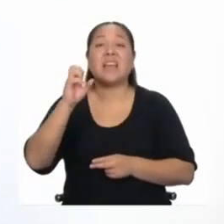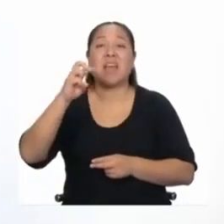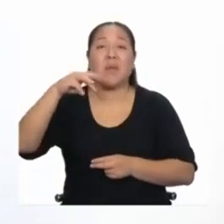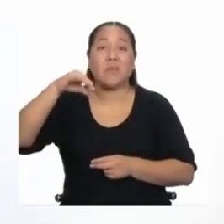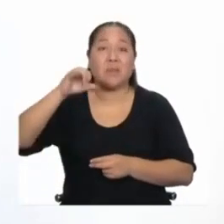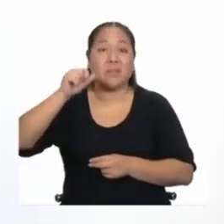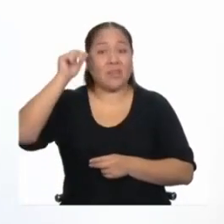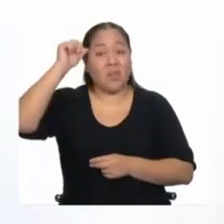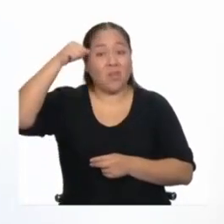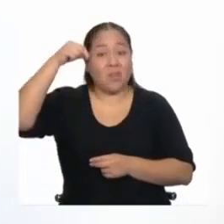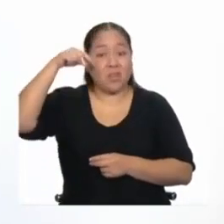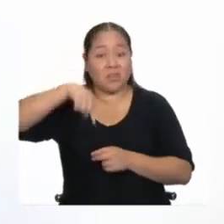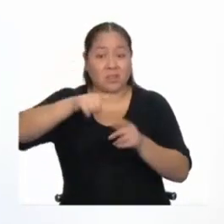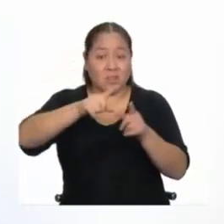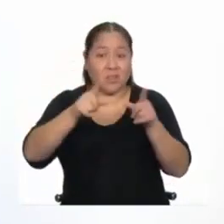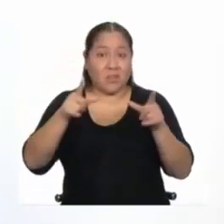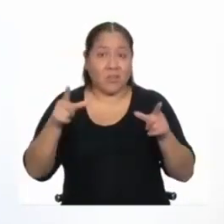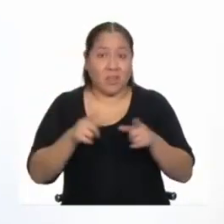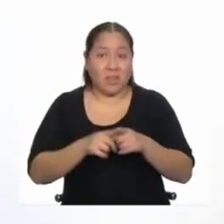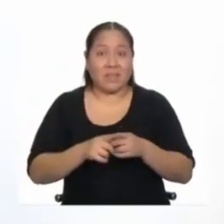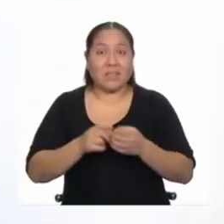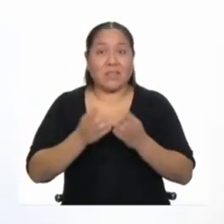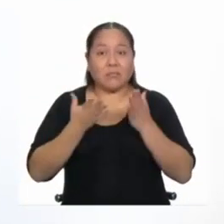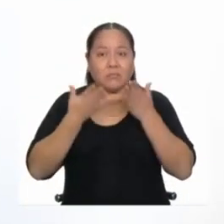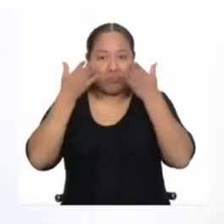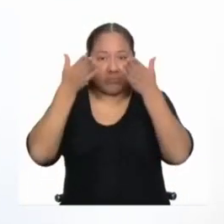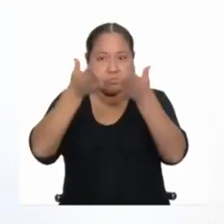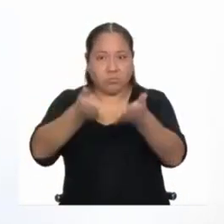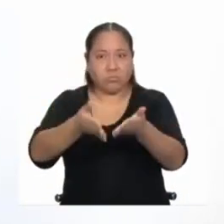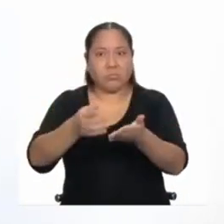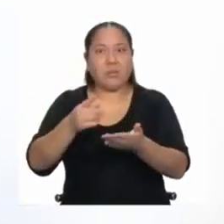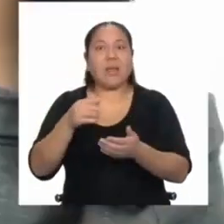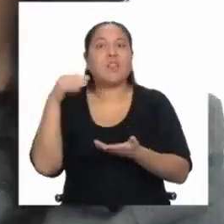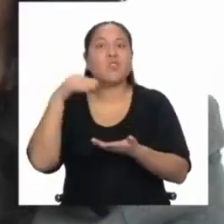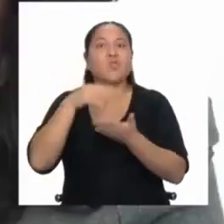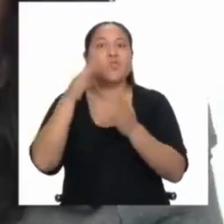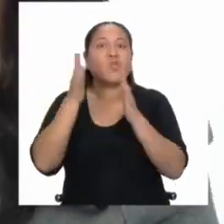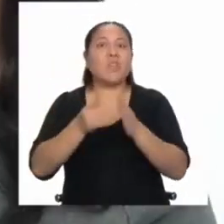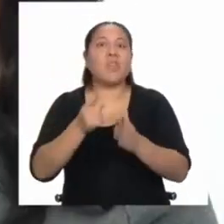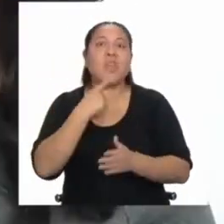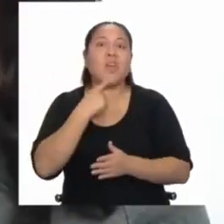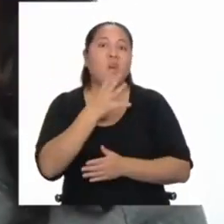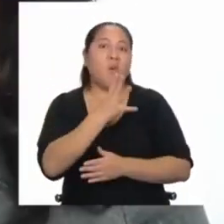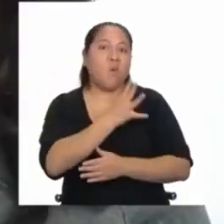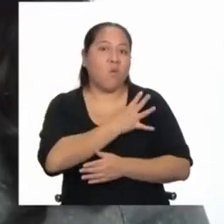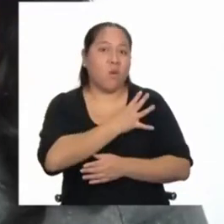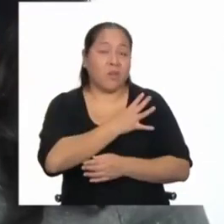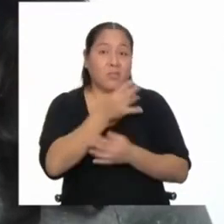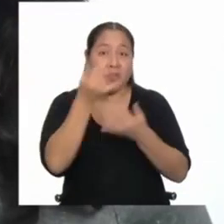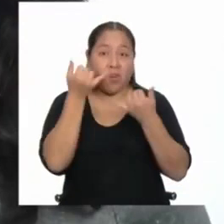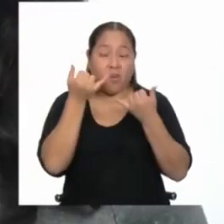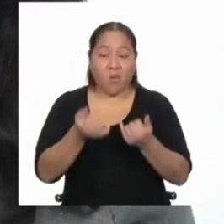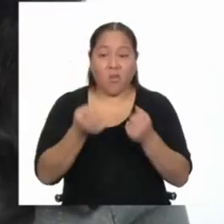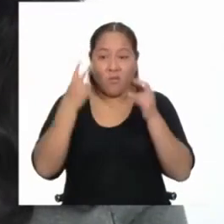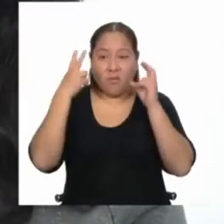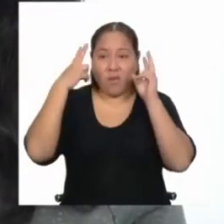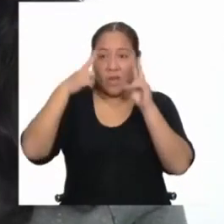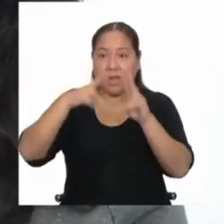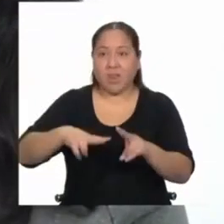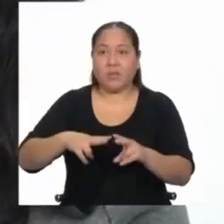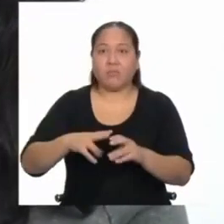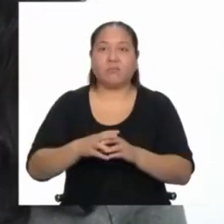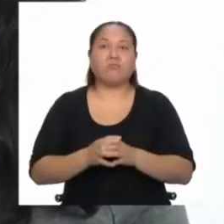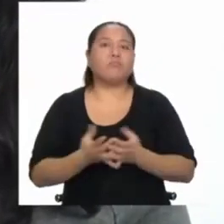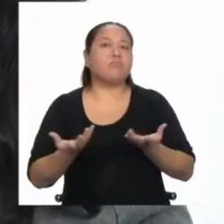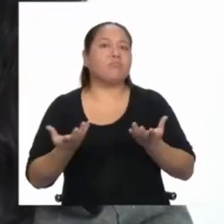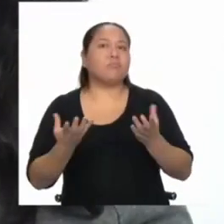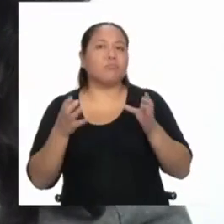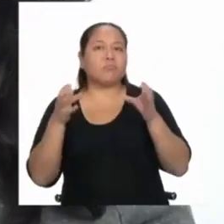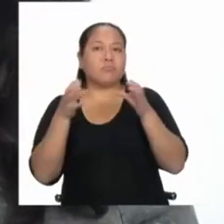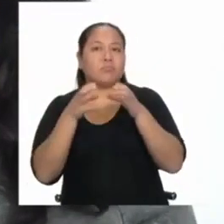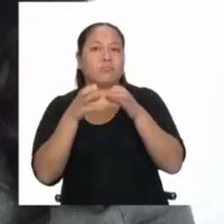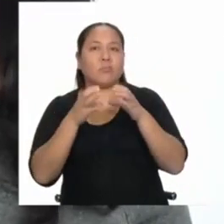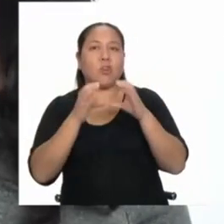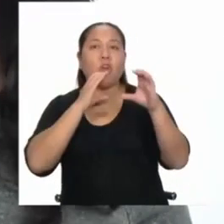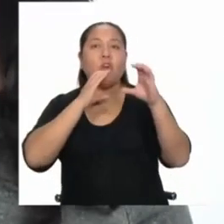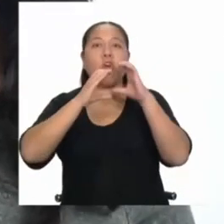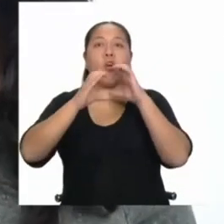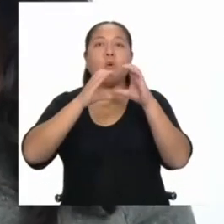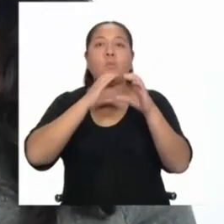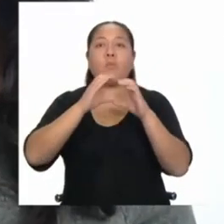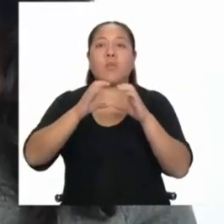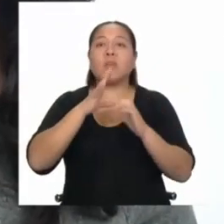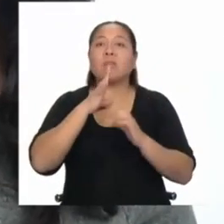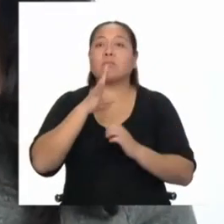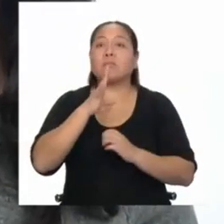espacio está dirigido a estudiantes de cuarto de secundaria. Hoy desarrollaremos las competencias. Se comunica